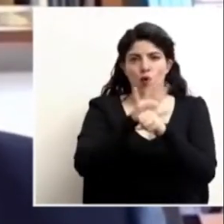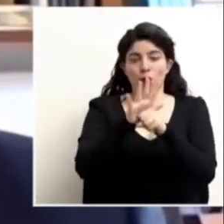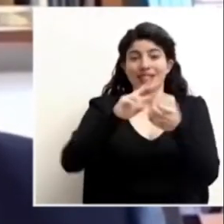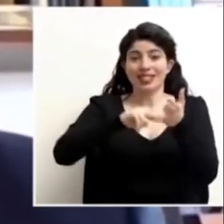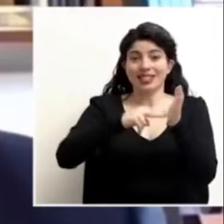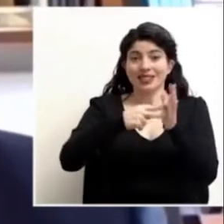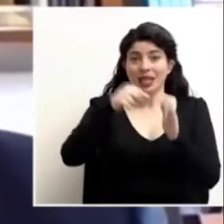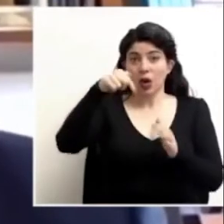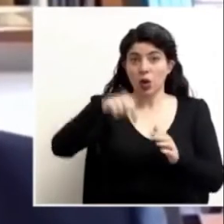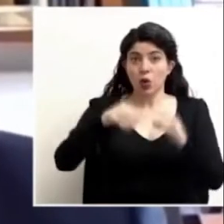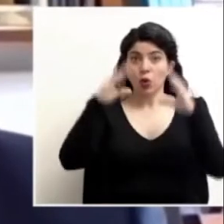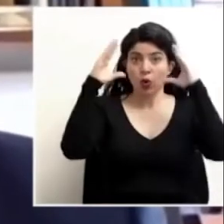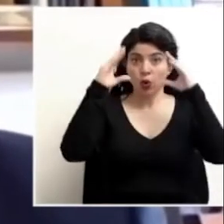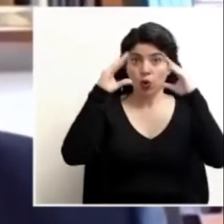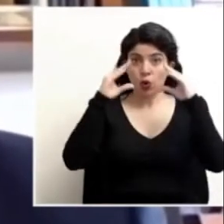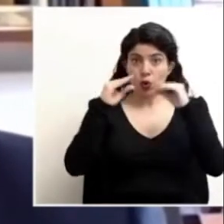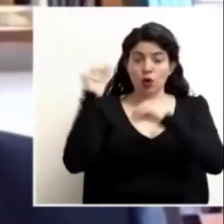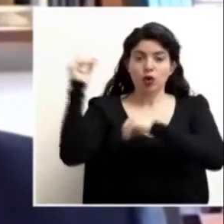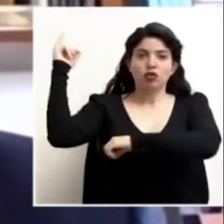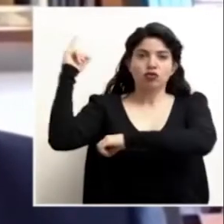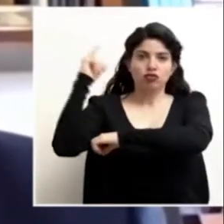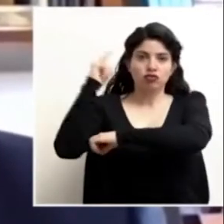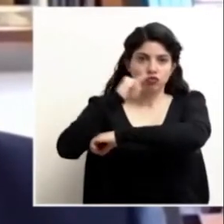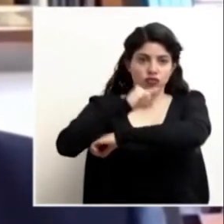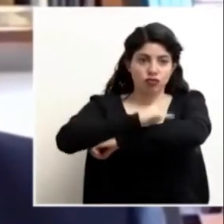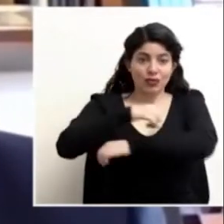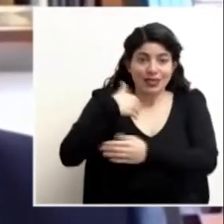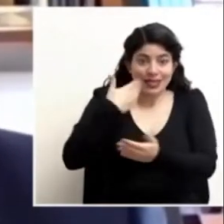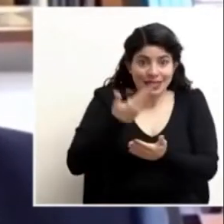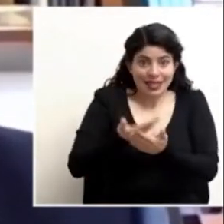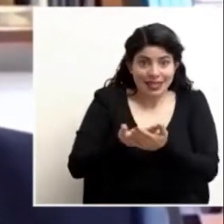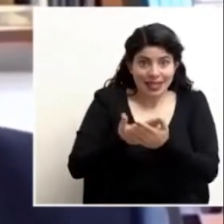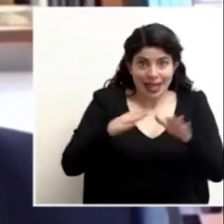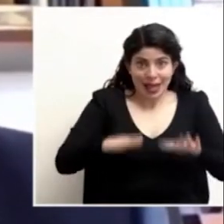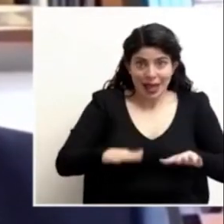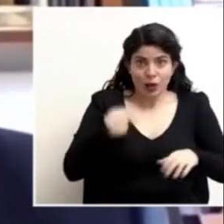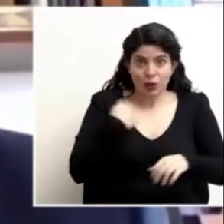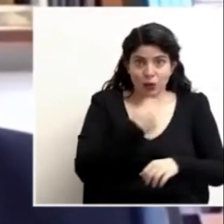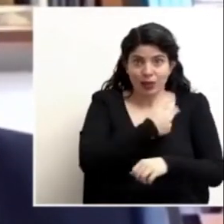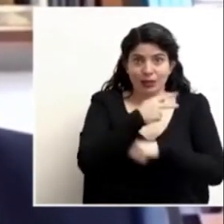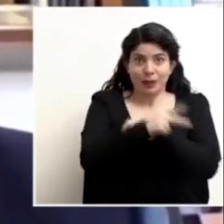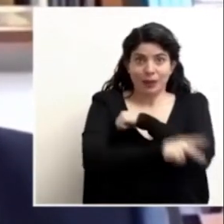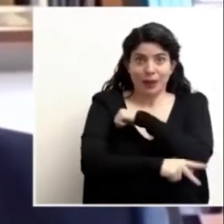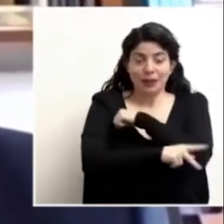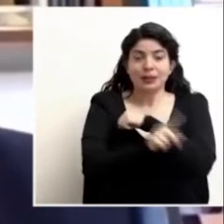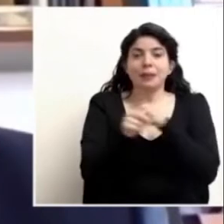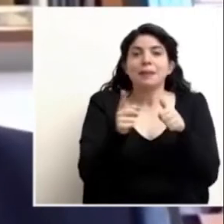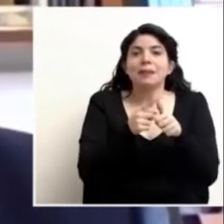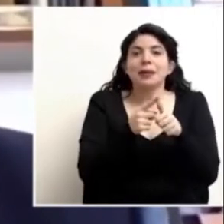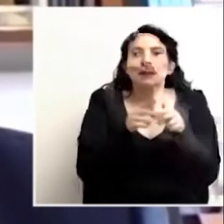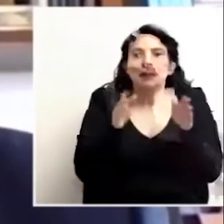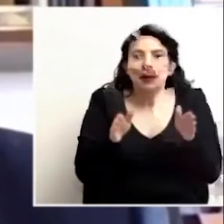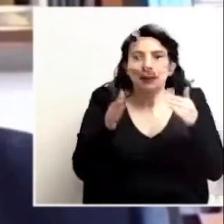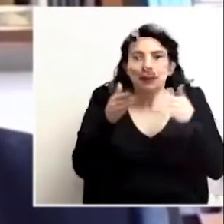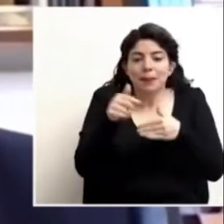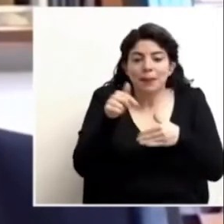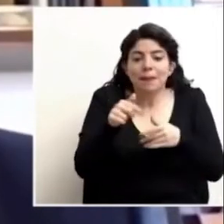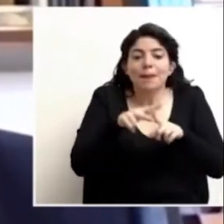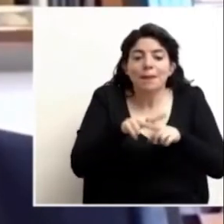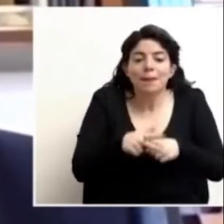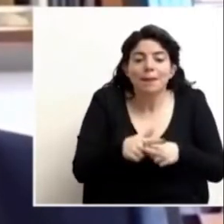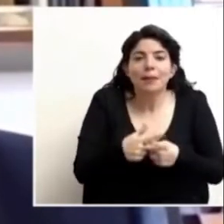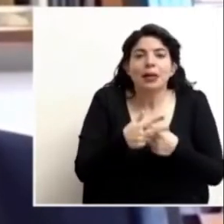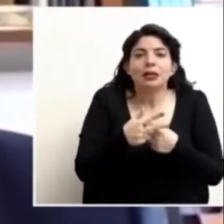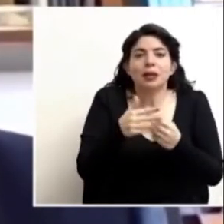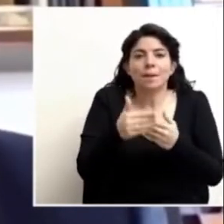en horas de la noche, llegará vía avión a nuestro país las primeras dosis para iniciar el proceso